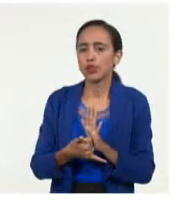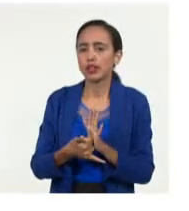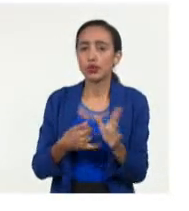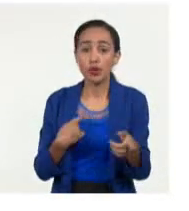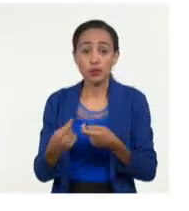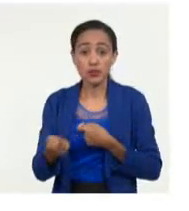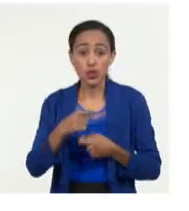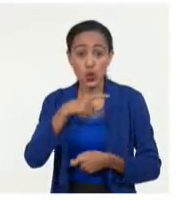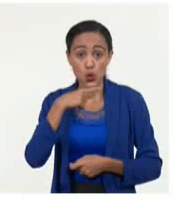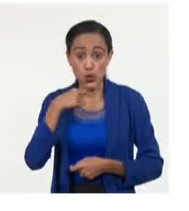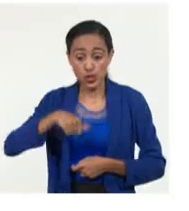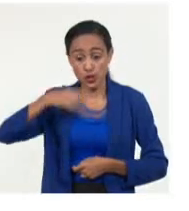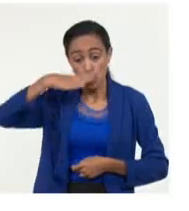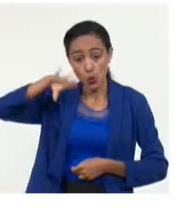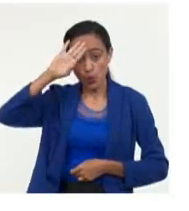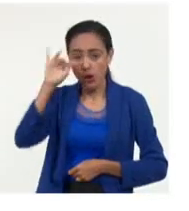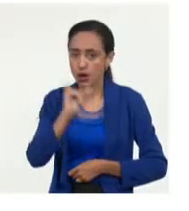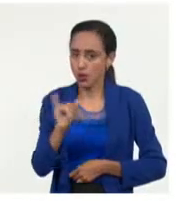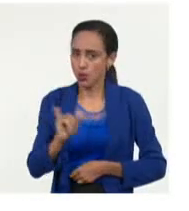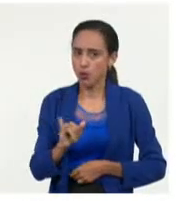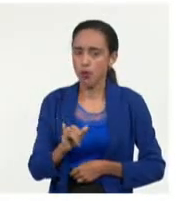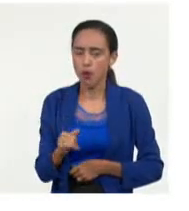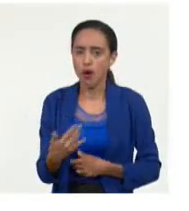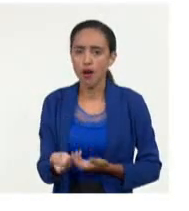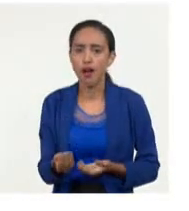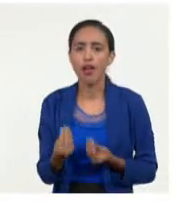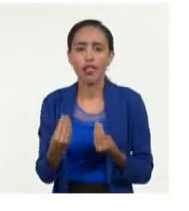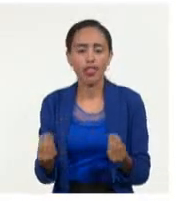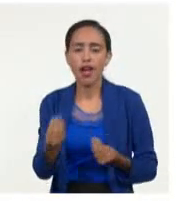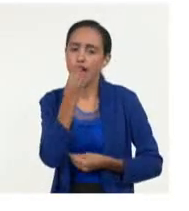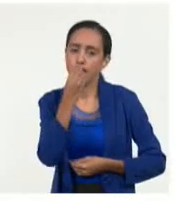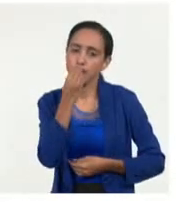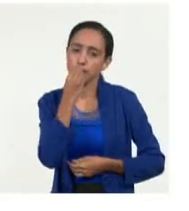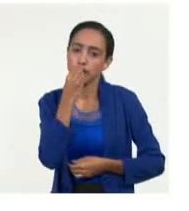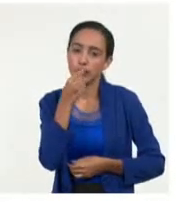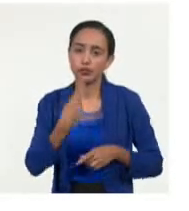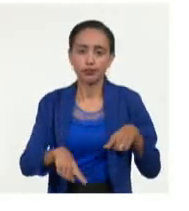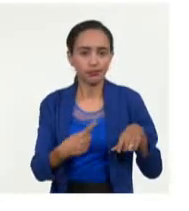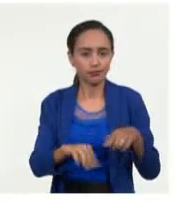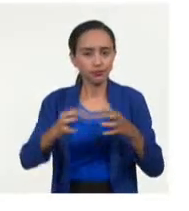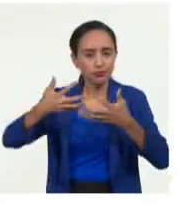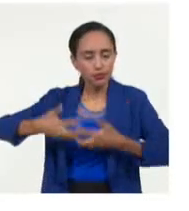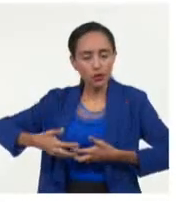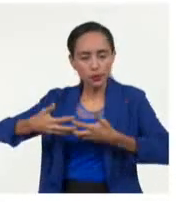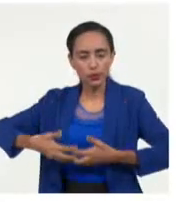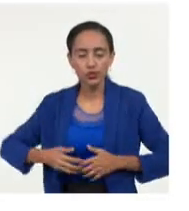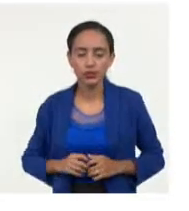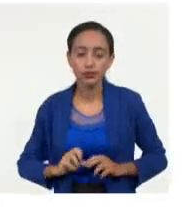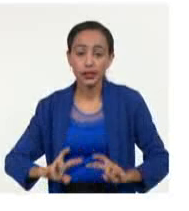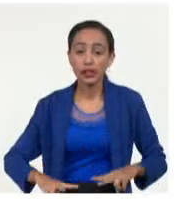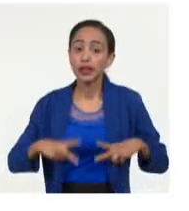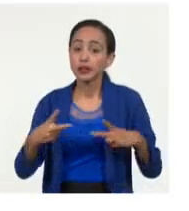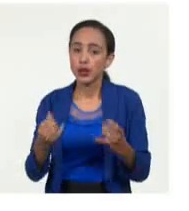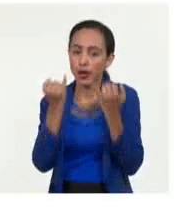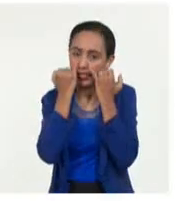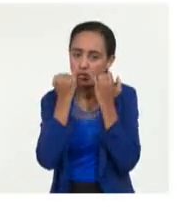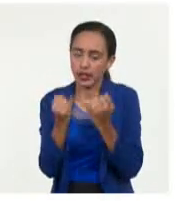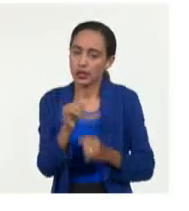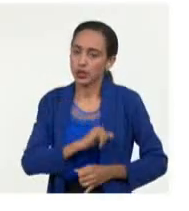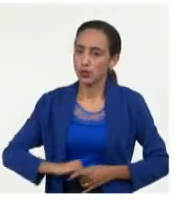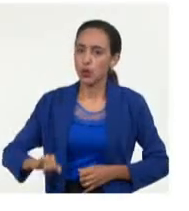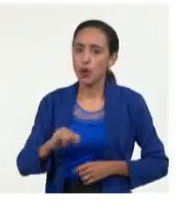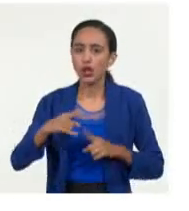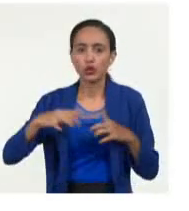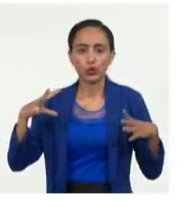inversión de Rusia en Cuba, así como el suministro de alimentos e insumos para su producción. Se reiteró el interés en ampliar el